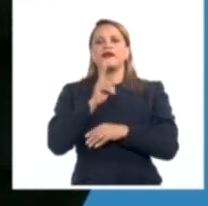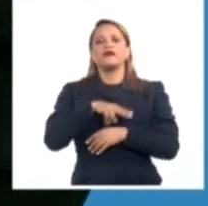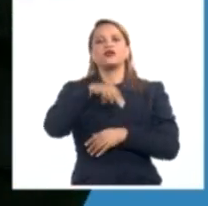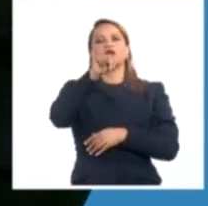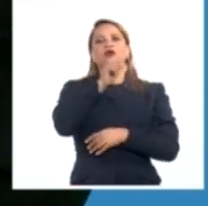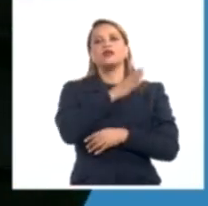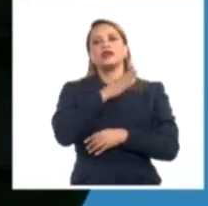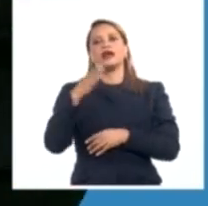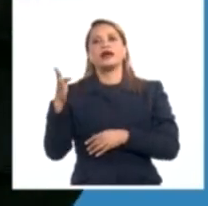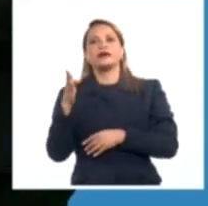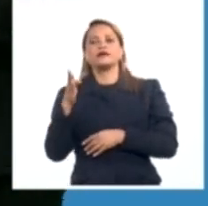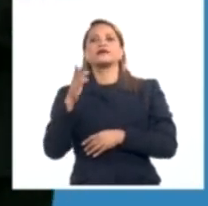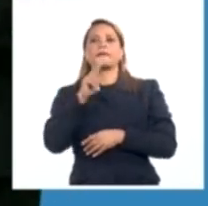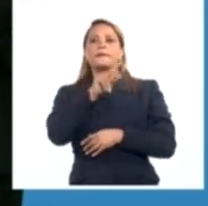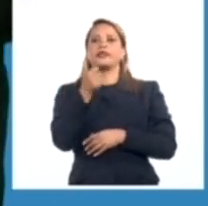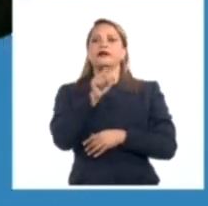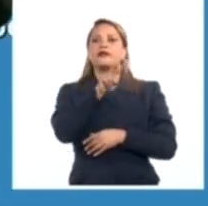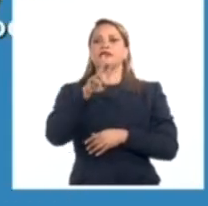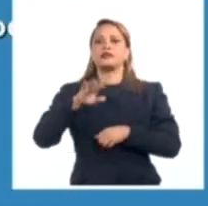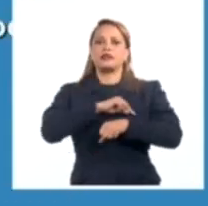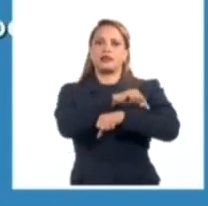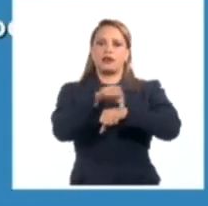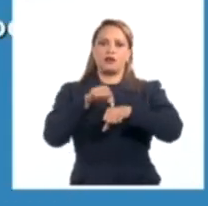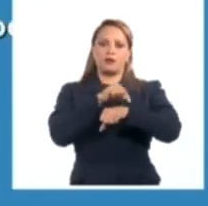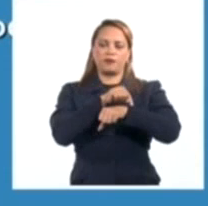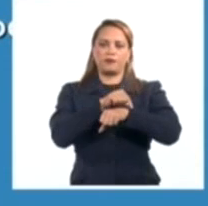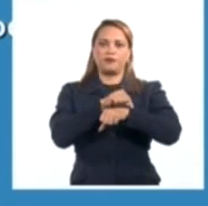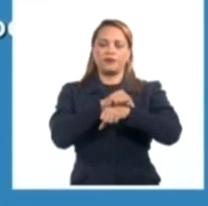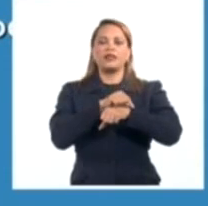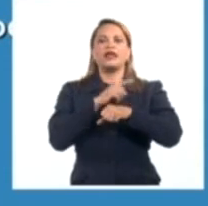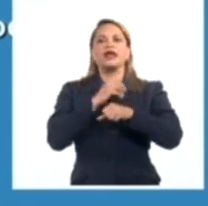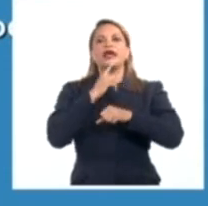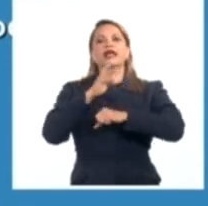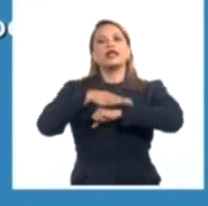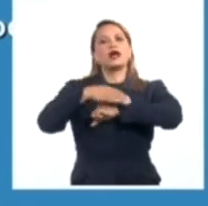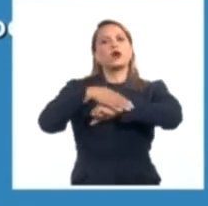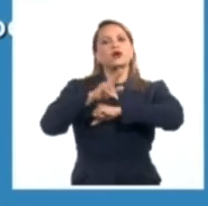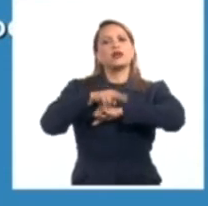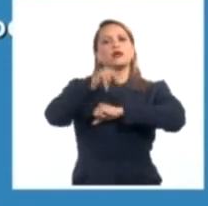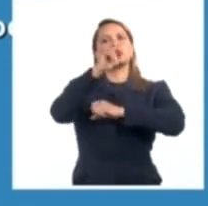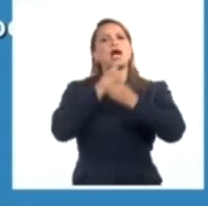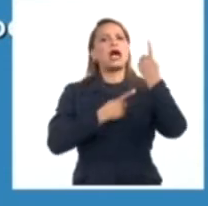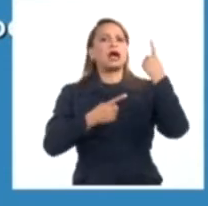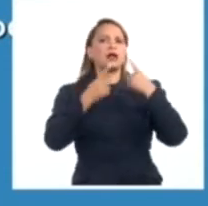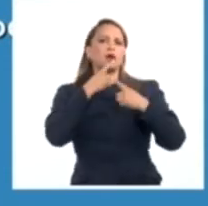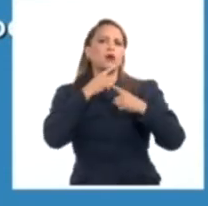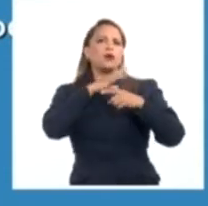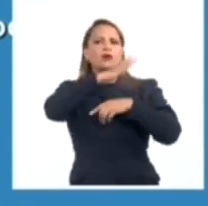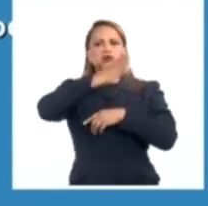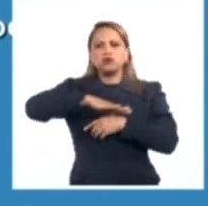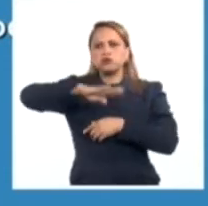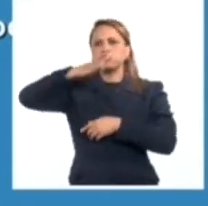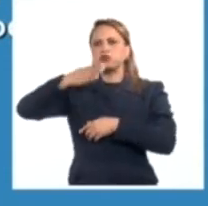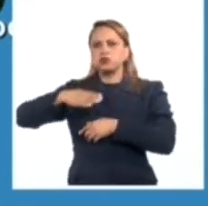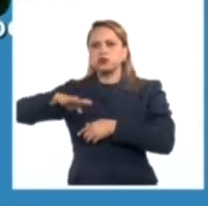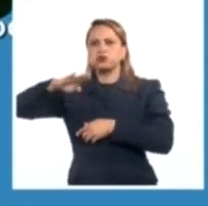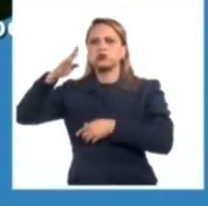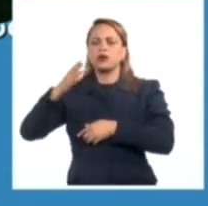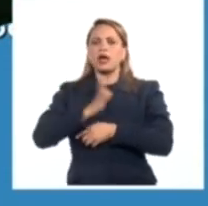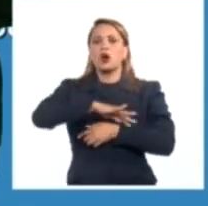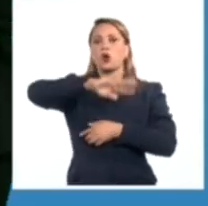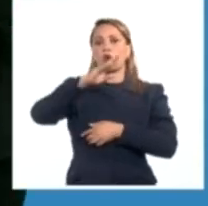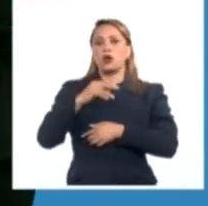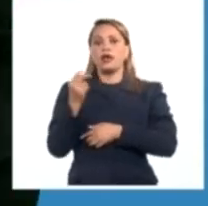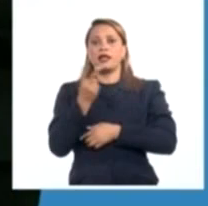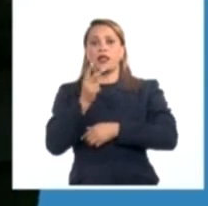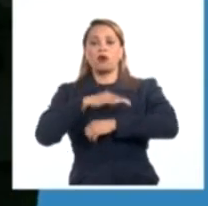10 y 25 kilómetros por hora, 30 kilómetros por hora en zonas de la costa norte, con algunas rachas superiores. De esta manera hay oleaje en ambas costas